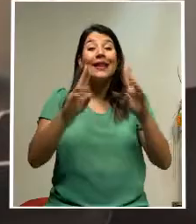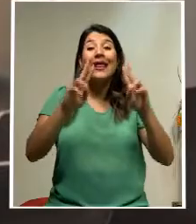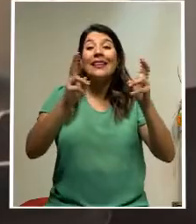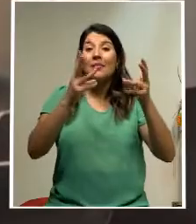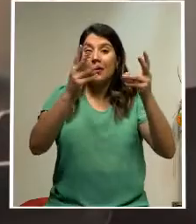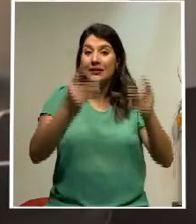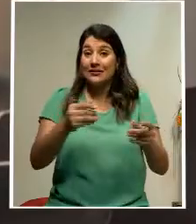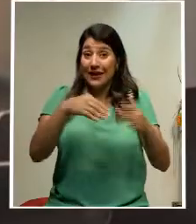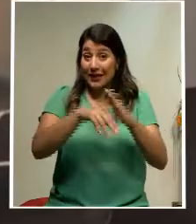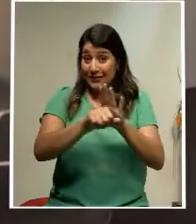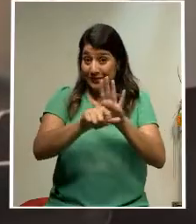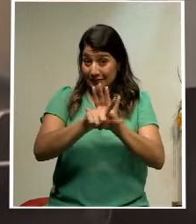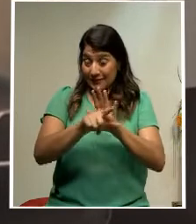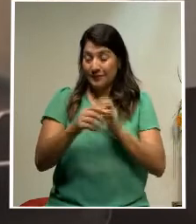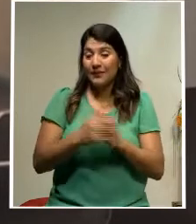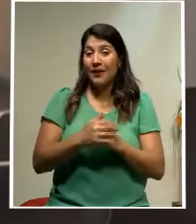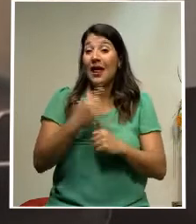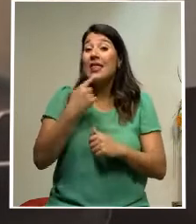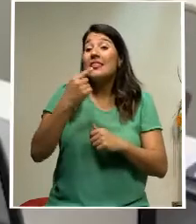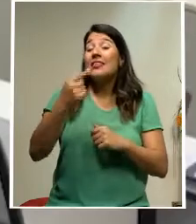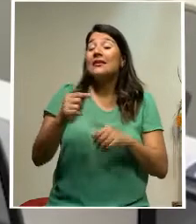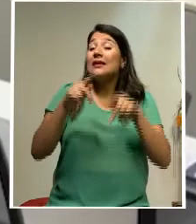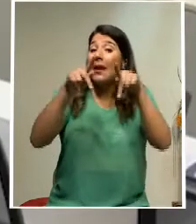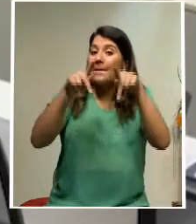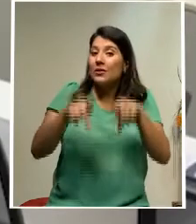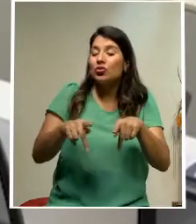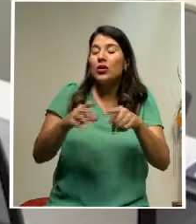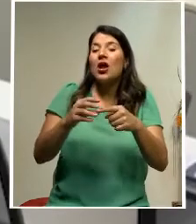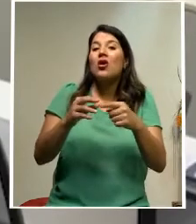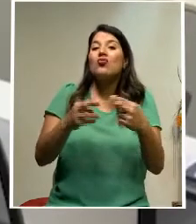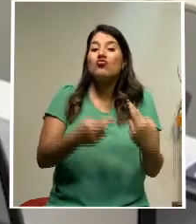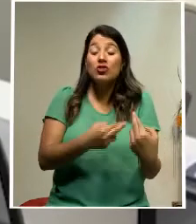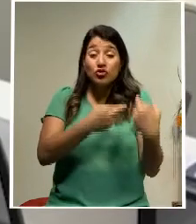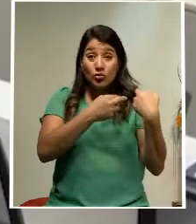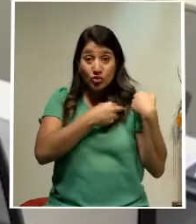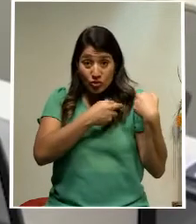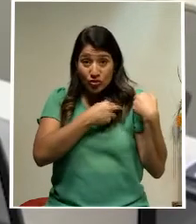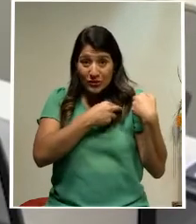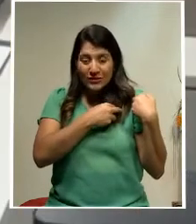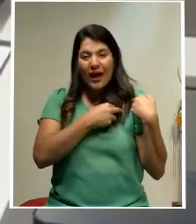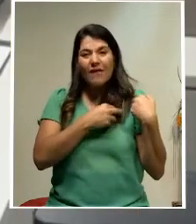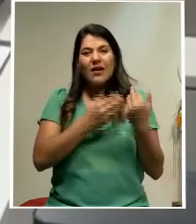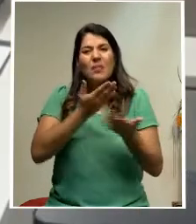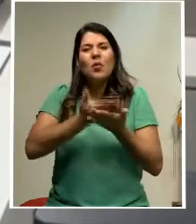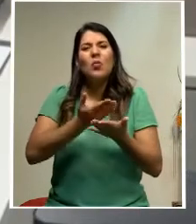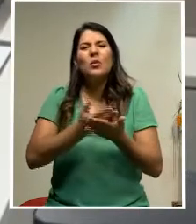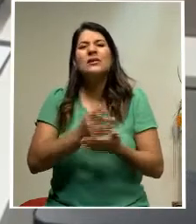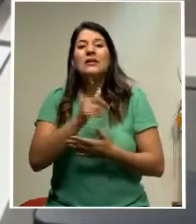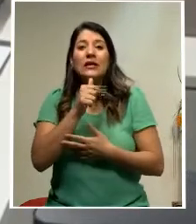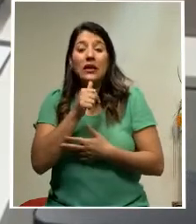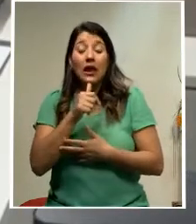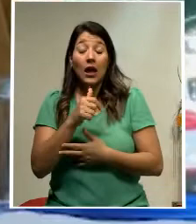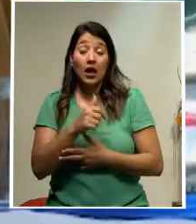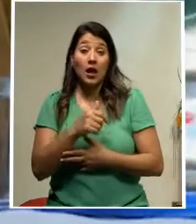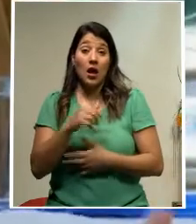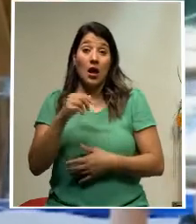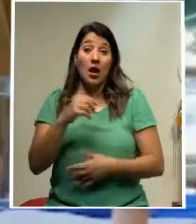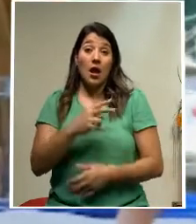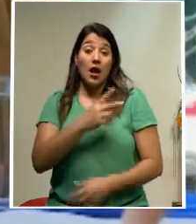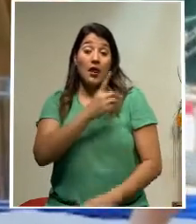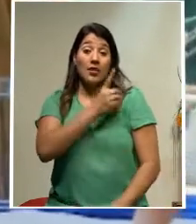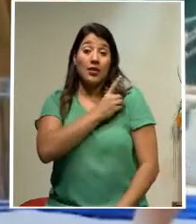señaló que quien es responsable de la priorización y contenido de la moción es el jerarca del Ministerio de Obras Públicas y